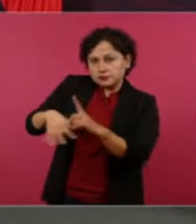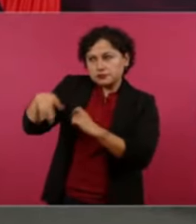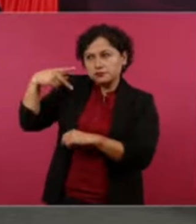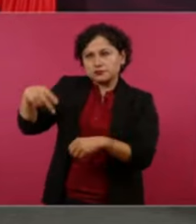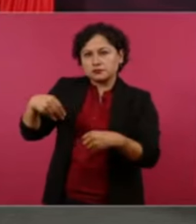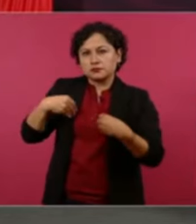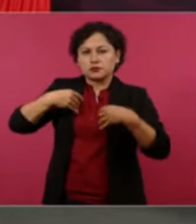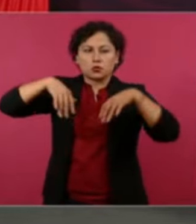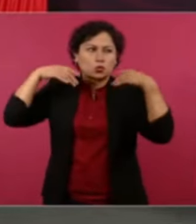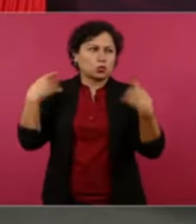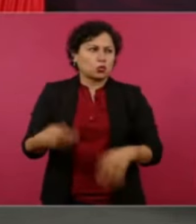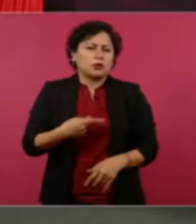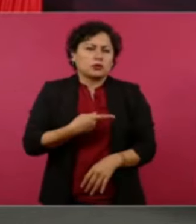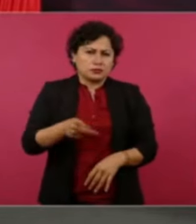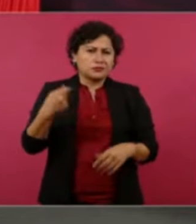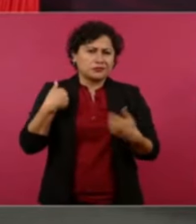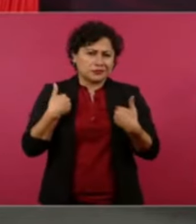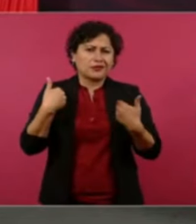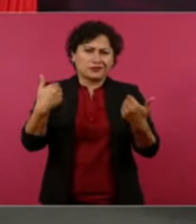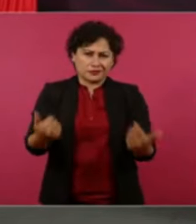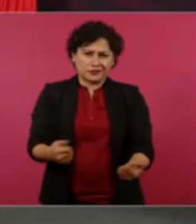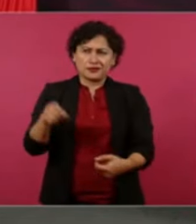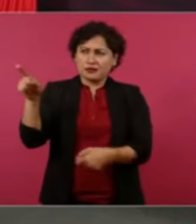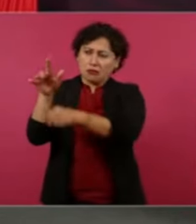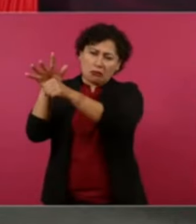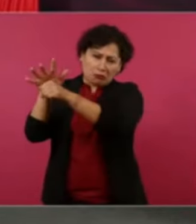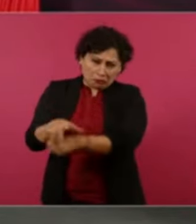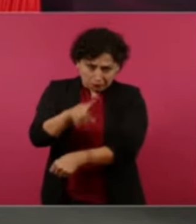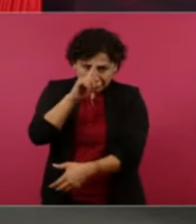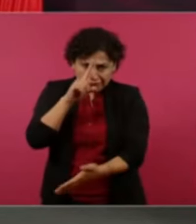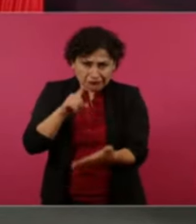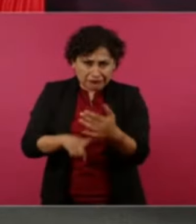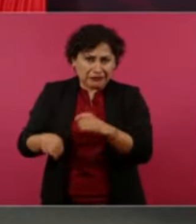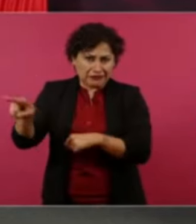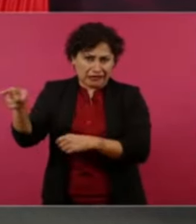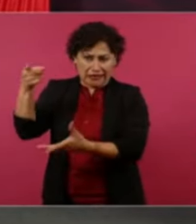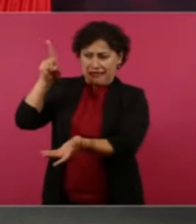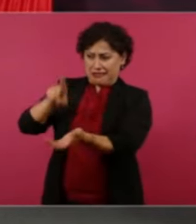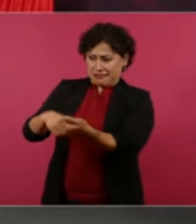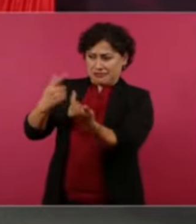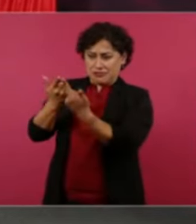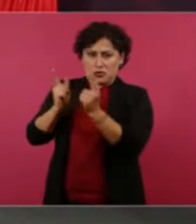a las presiones que está sometido